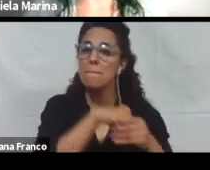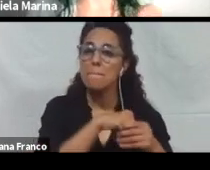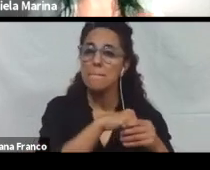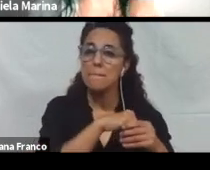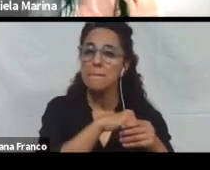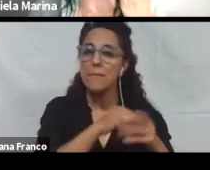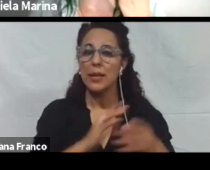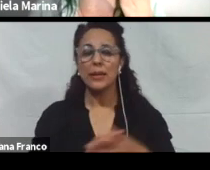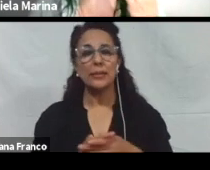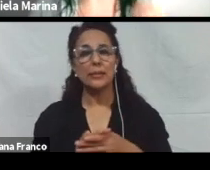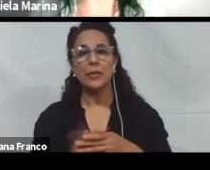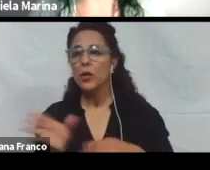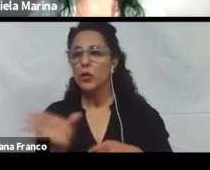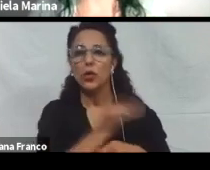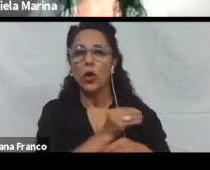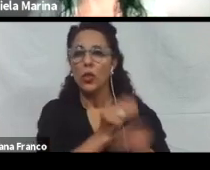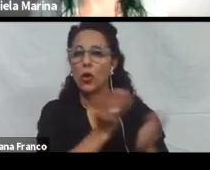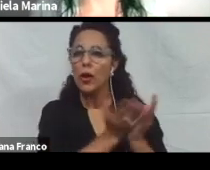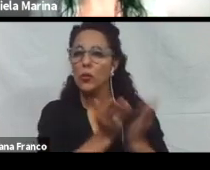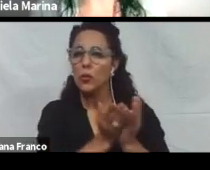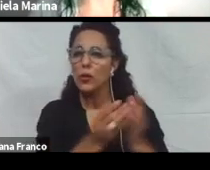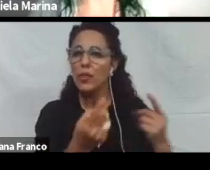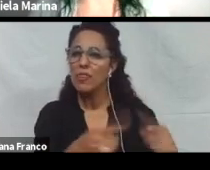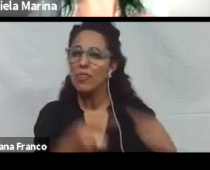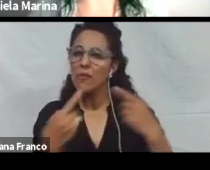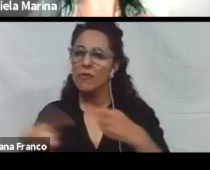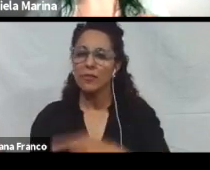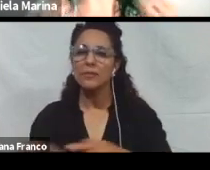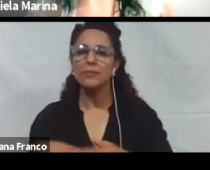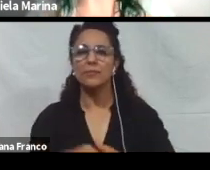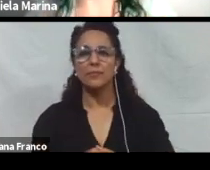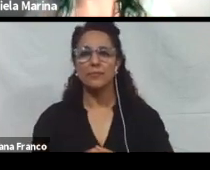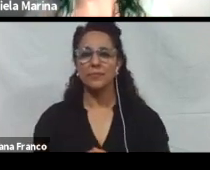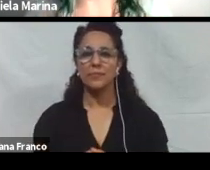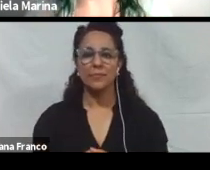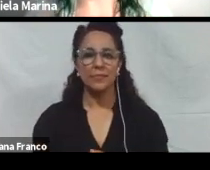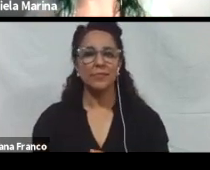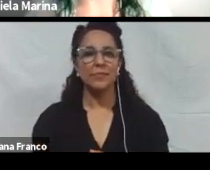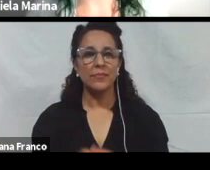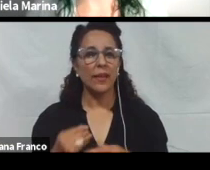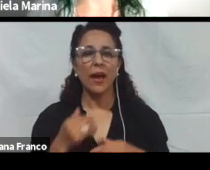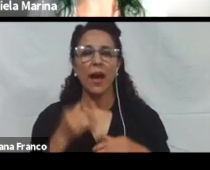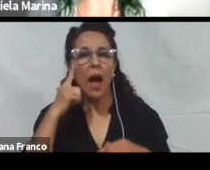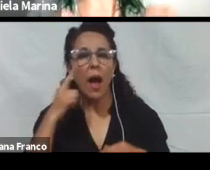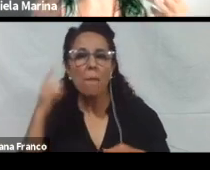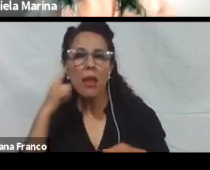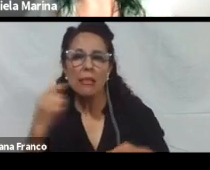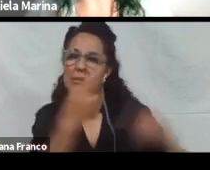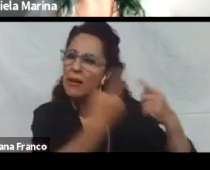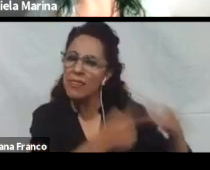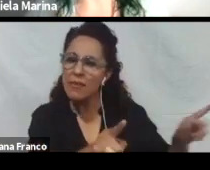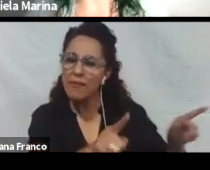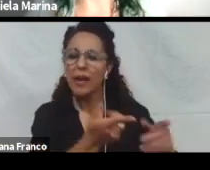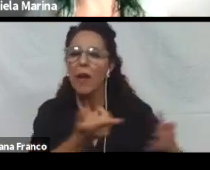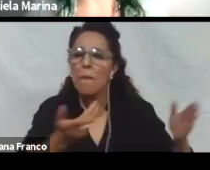Todos los estudiantes difieren en la forma en que se implican ese aprendizaje. Y en los que los